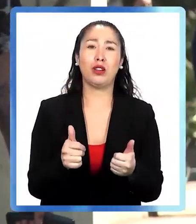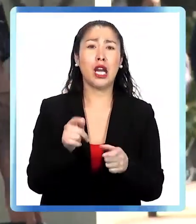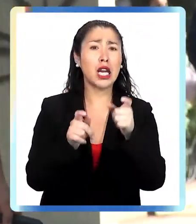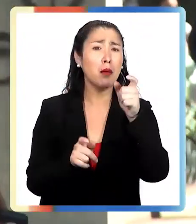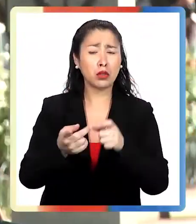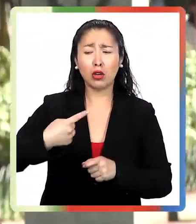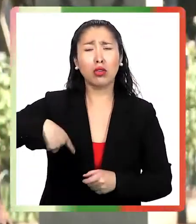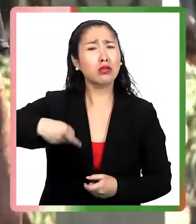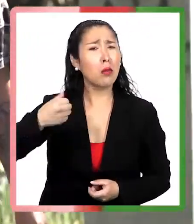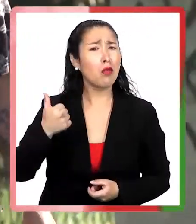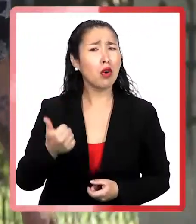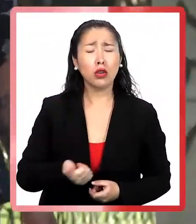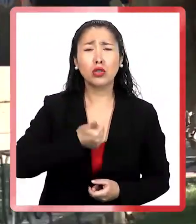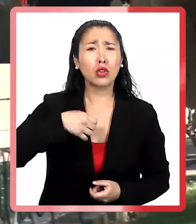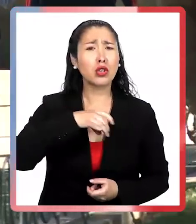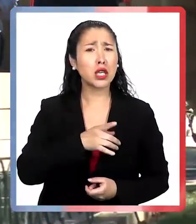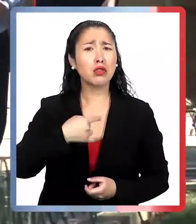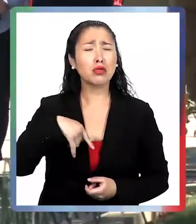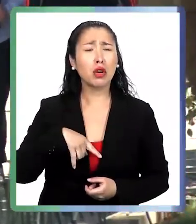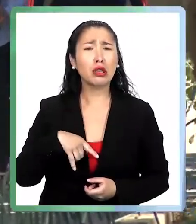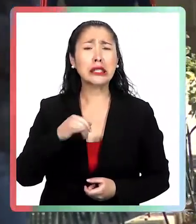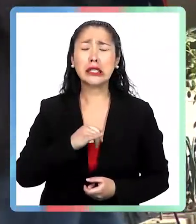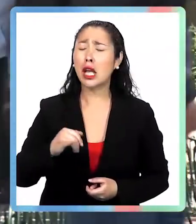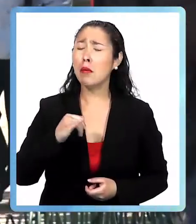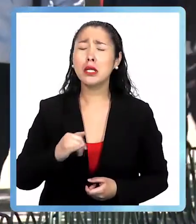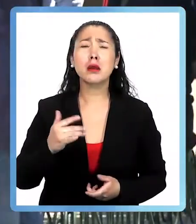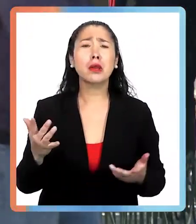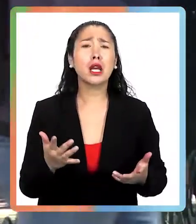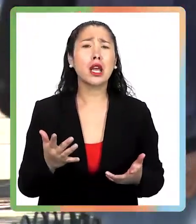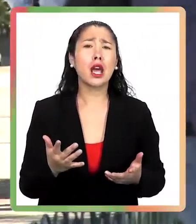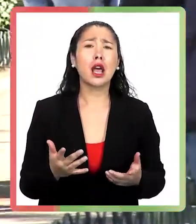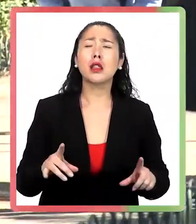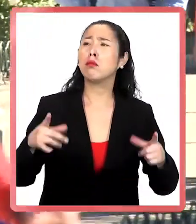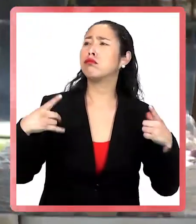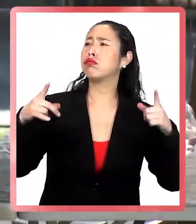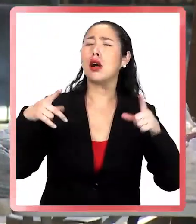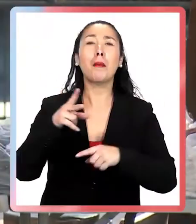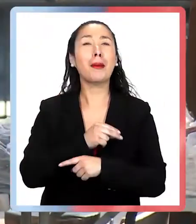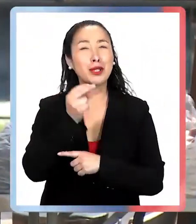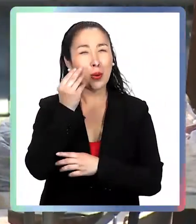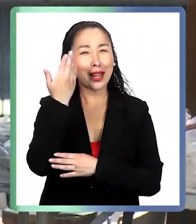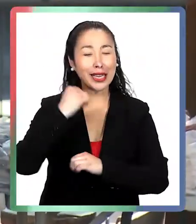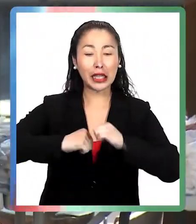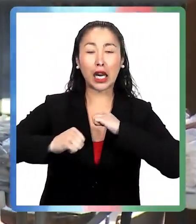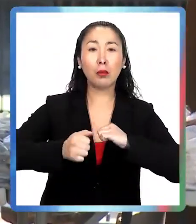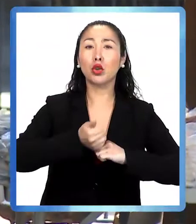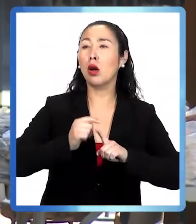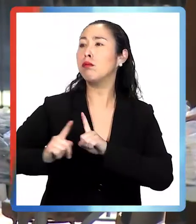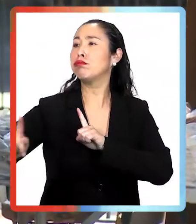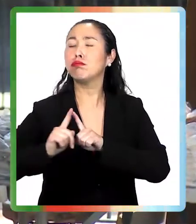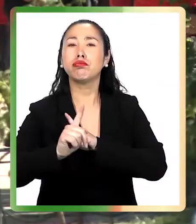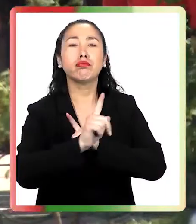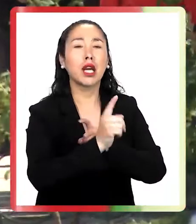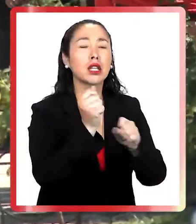los chilenos somos buenos, si los chilenos supimos sacar a los mineros del hoyo, cuando hubo terremoto todos nos ayudamos,